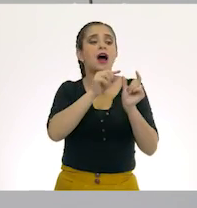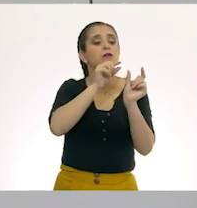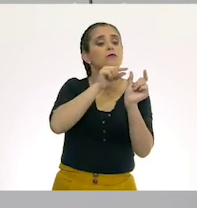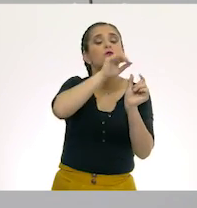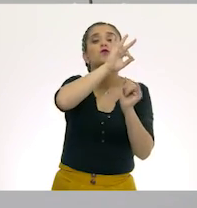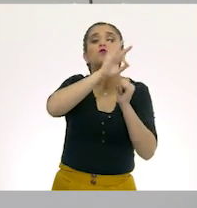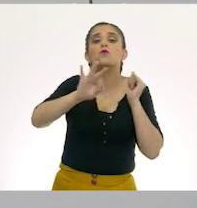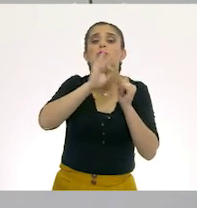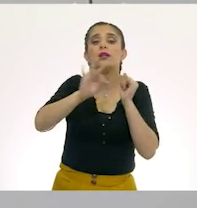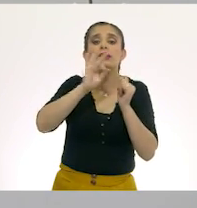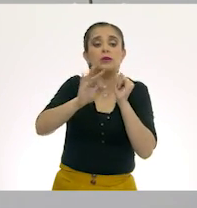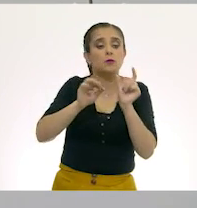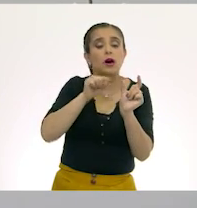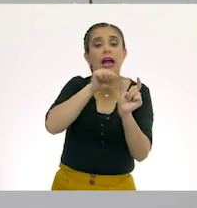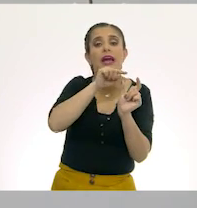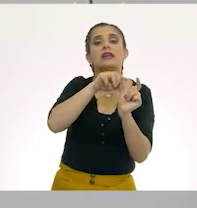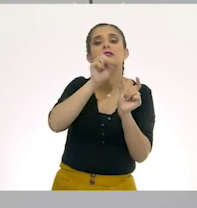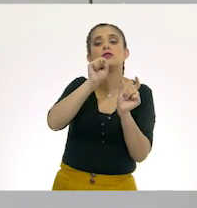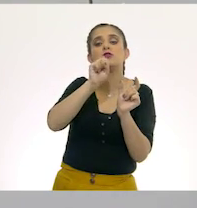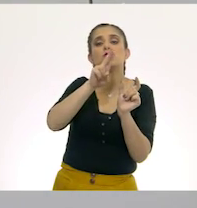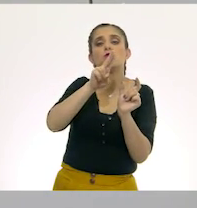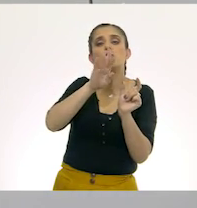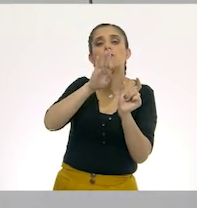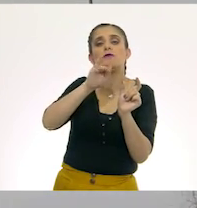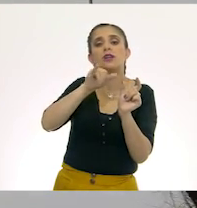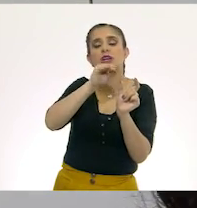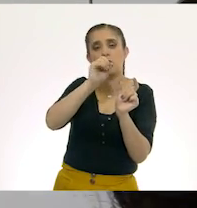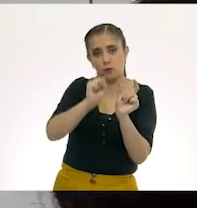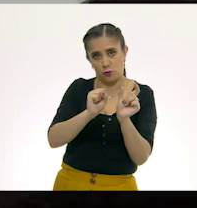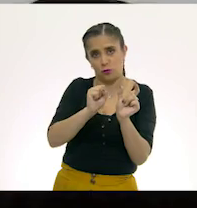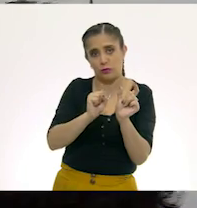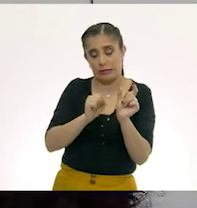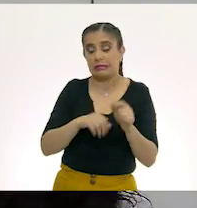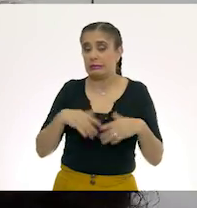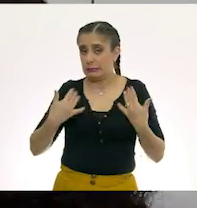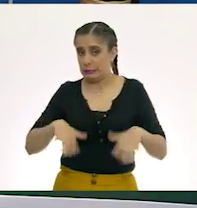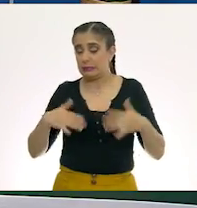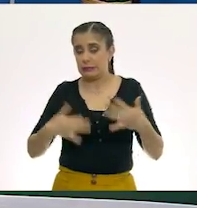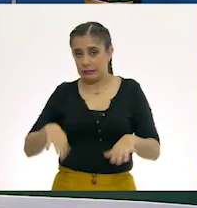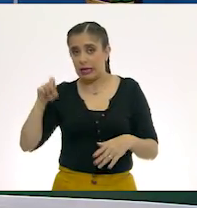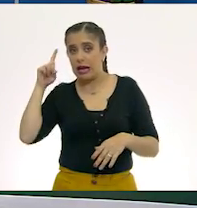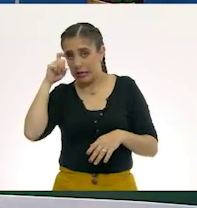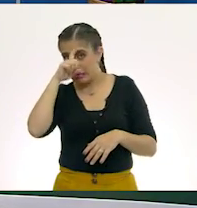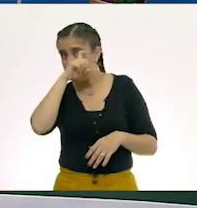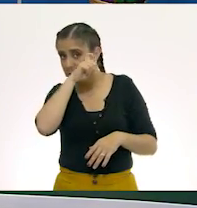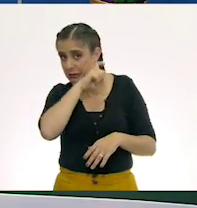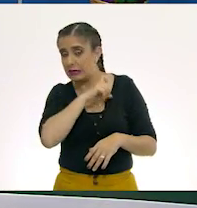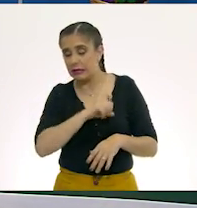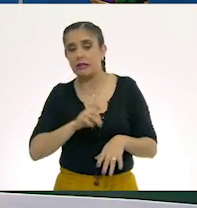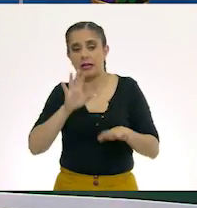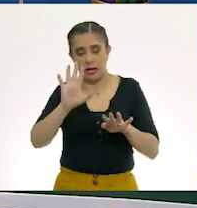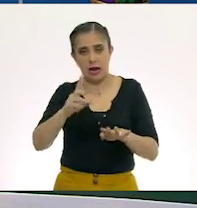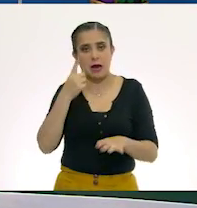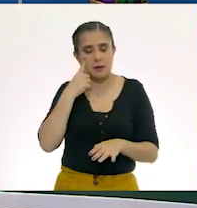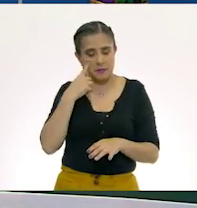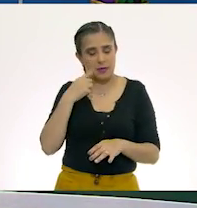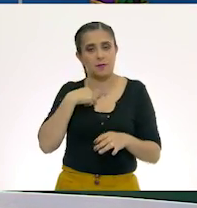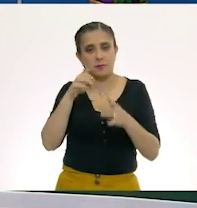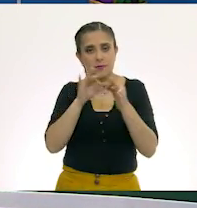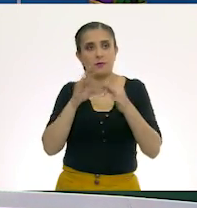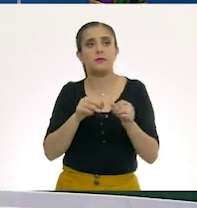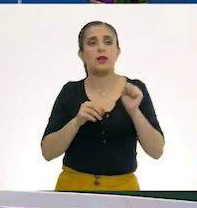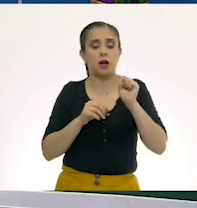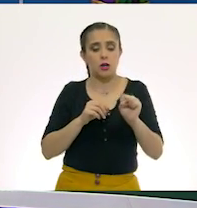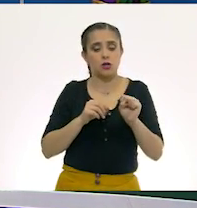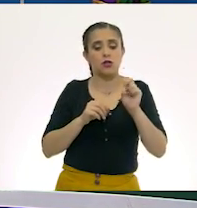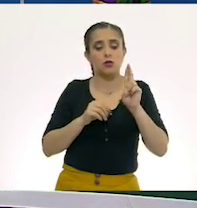sufijo? Bien. Está difícil, ¿no? Vamos a ver, ¿sí? Vamos a colocarlas aquí, sufijo